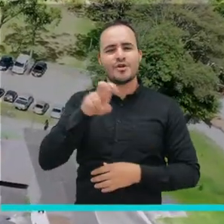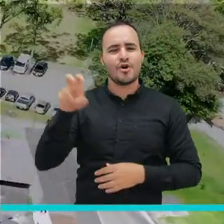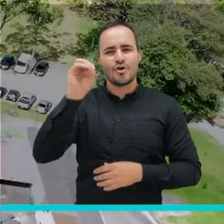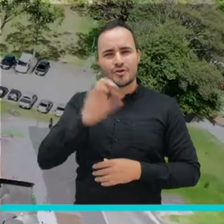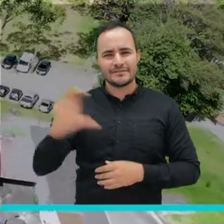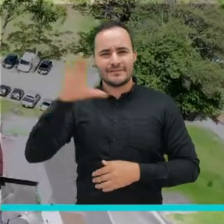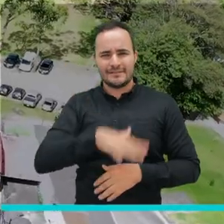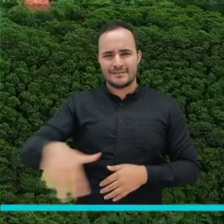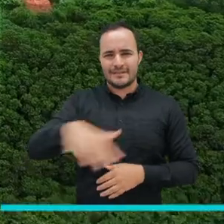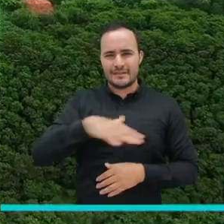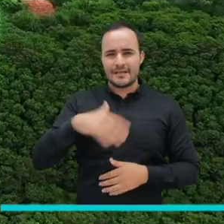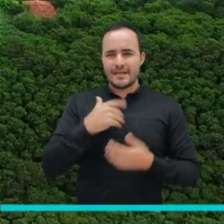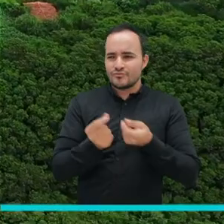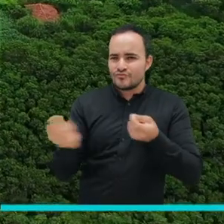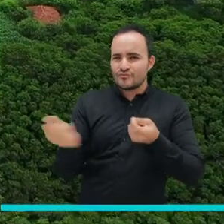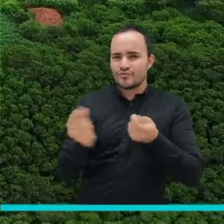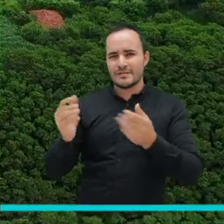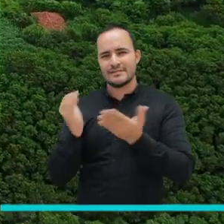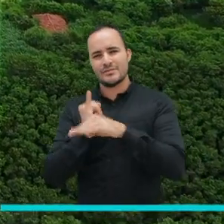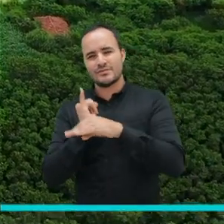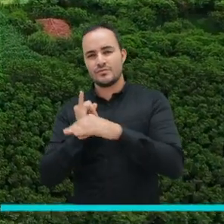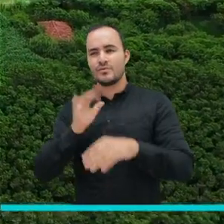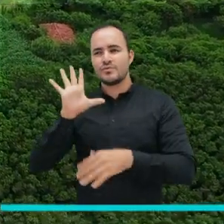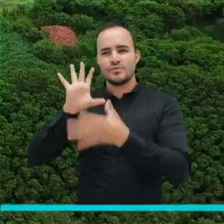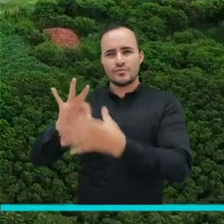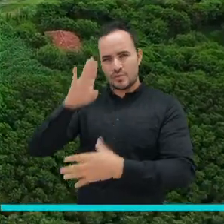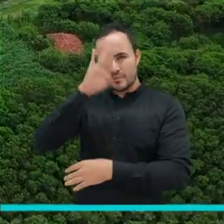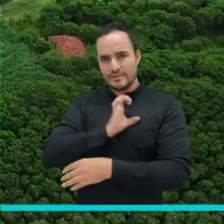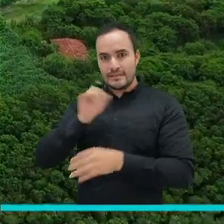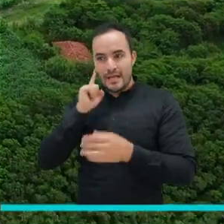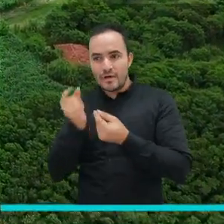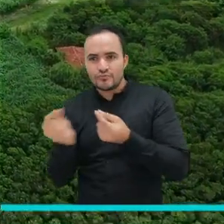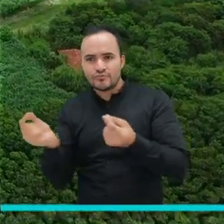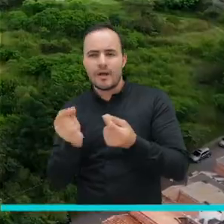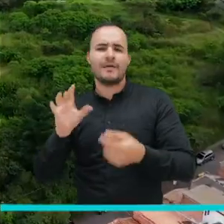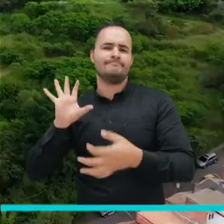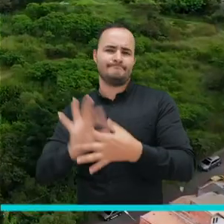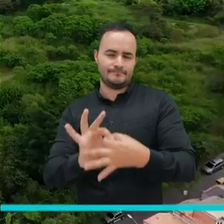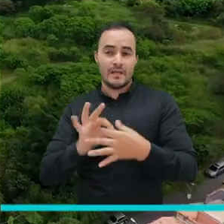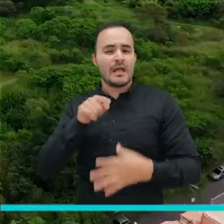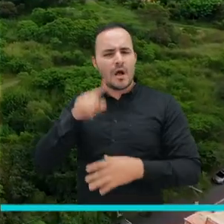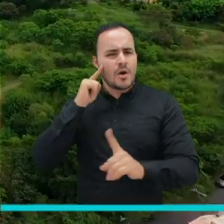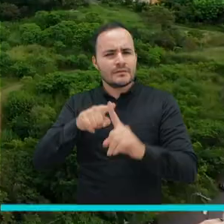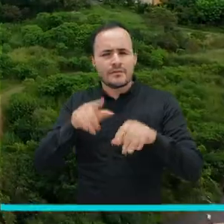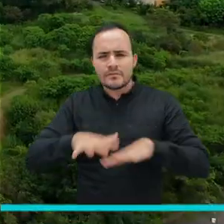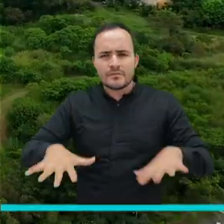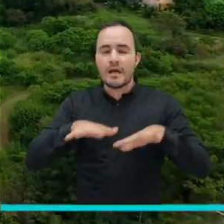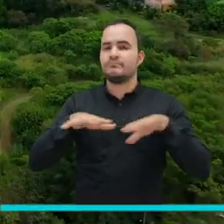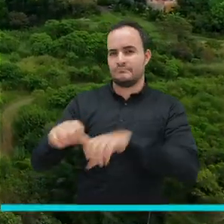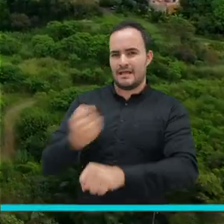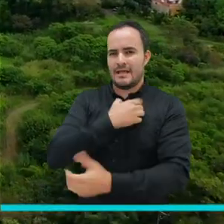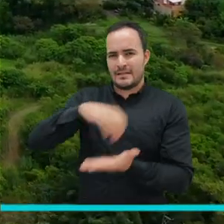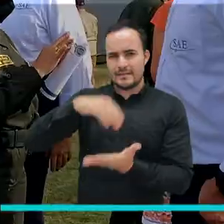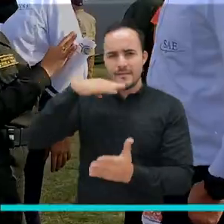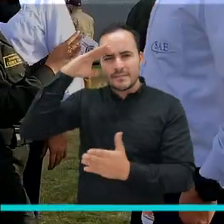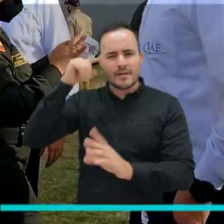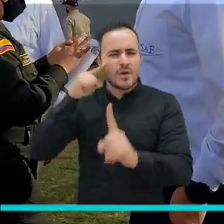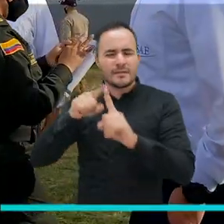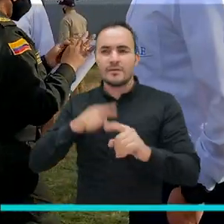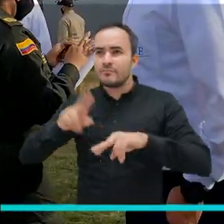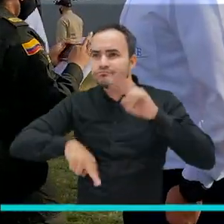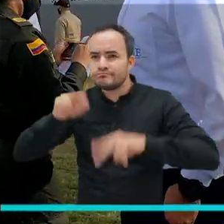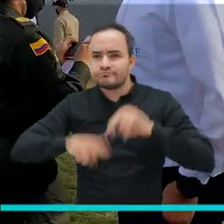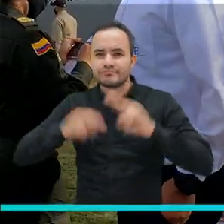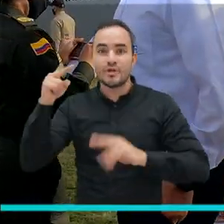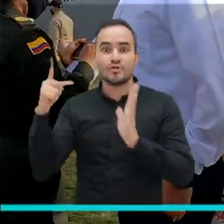noroccidental de la ciudad, contigo a la Escuela Carlos Holguín de la Policía Nacional. Este espacio será destinado por la Alcaldía de Medellín para